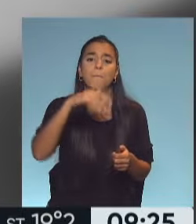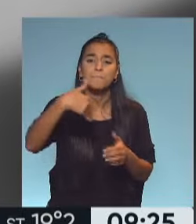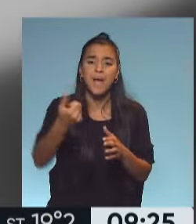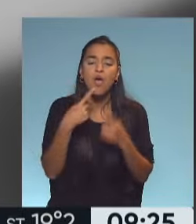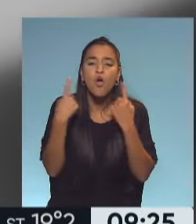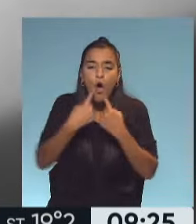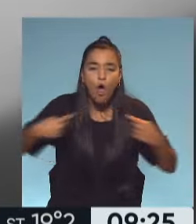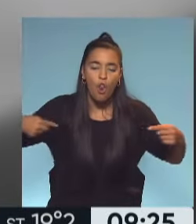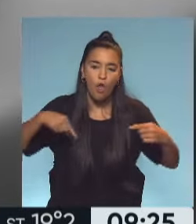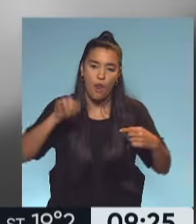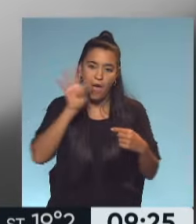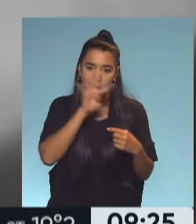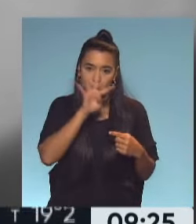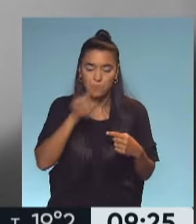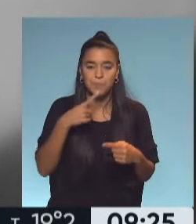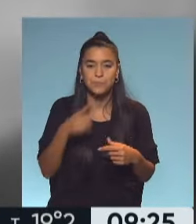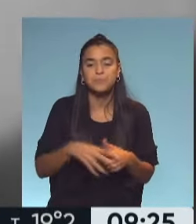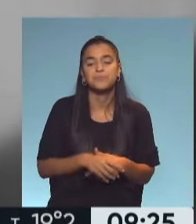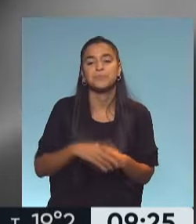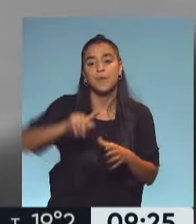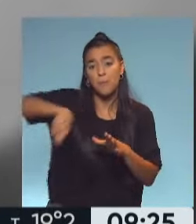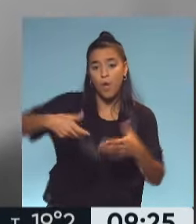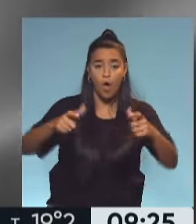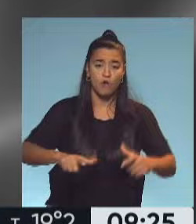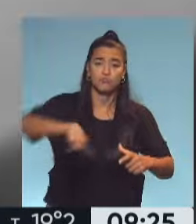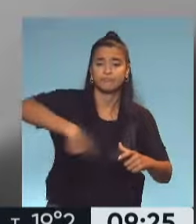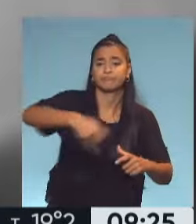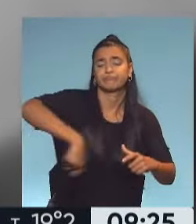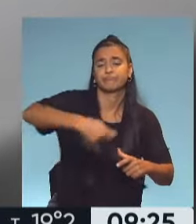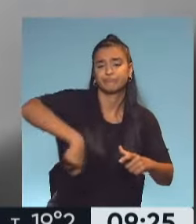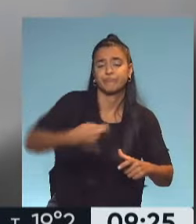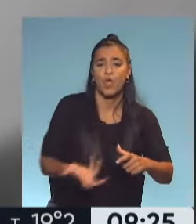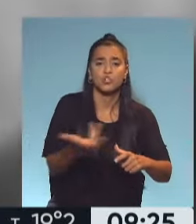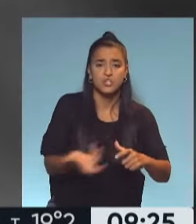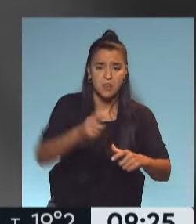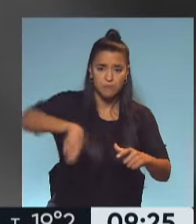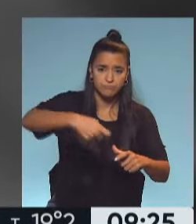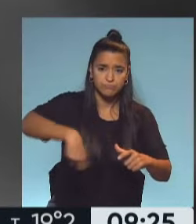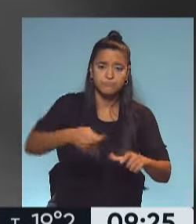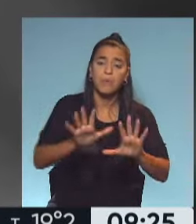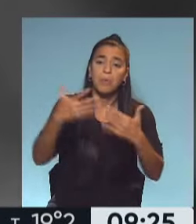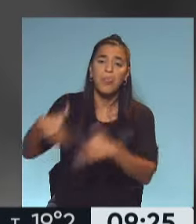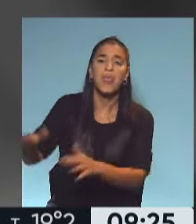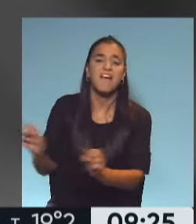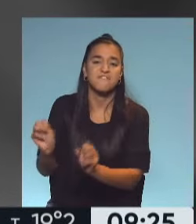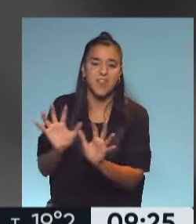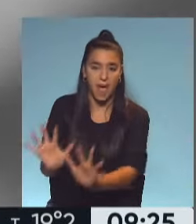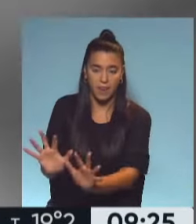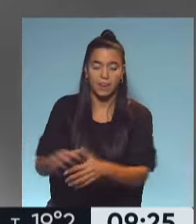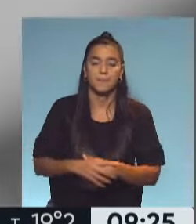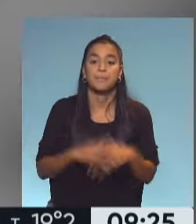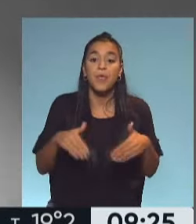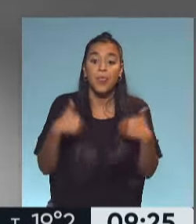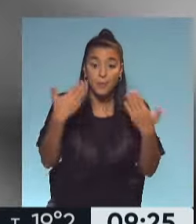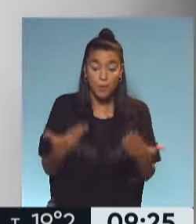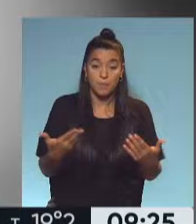amarillo. Amo la cúrcuma. Característico. Y después la ollita. Exacto, lo cocinamos un poco y lo vamos a dejar enfriar. Después de